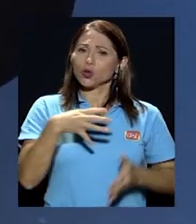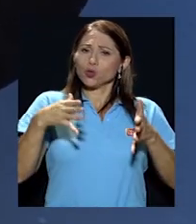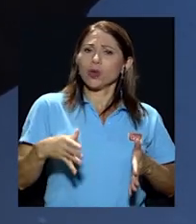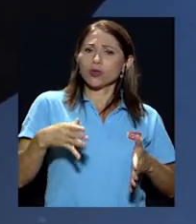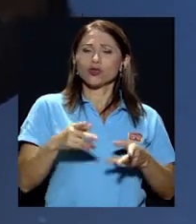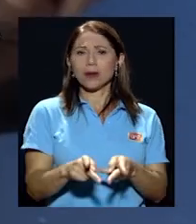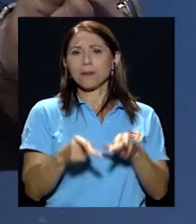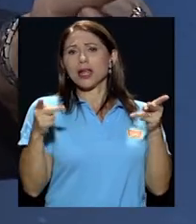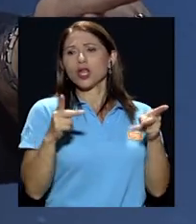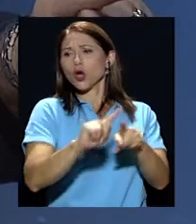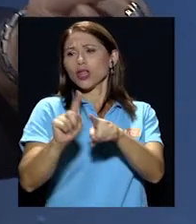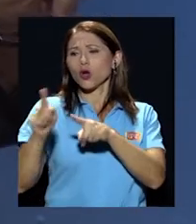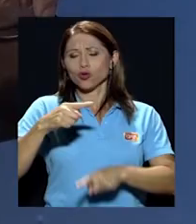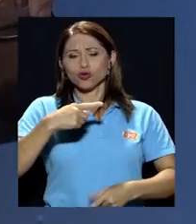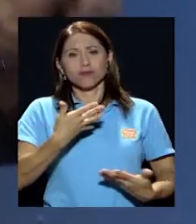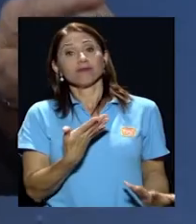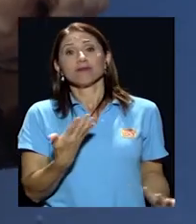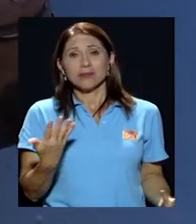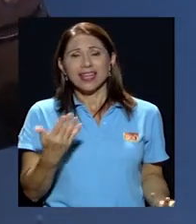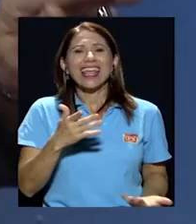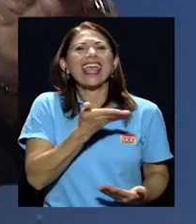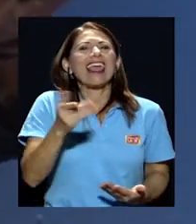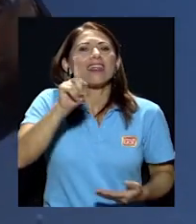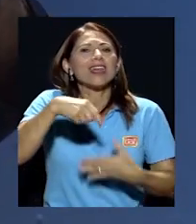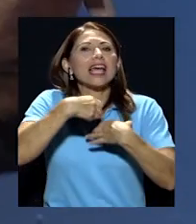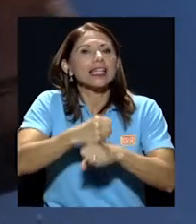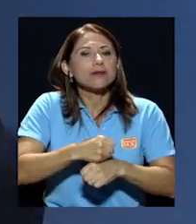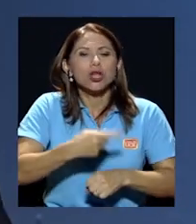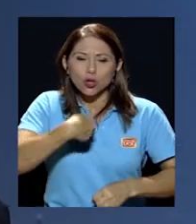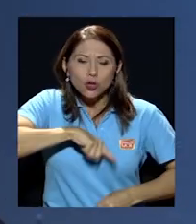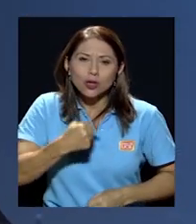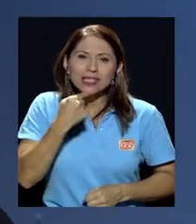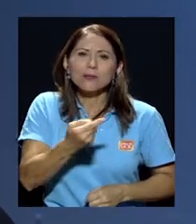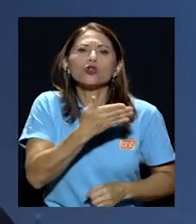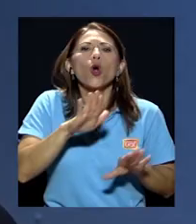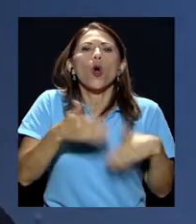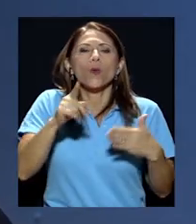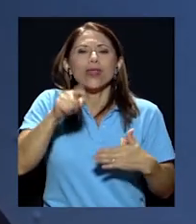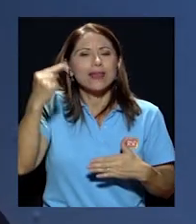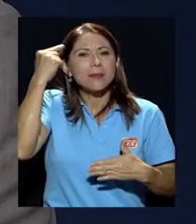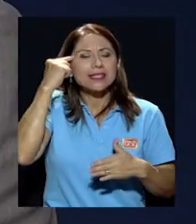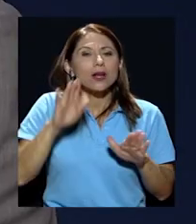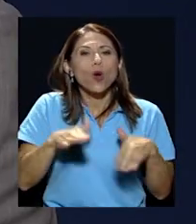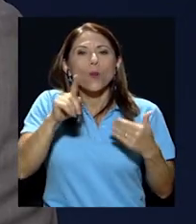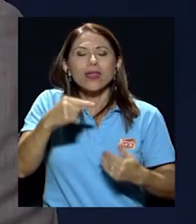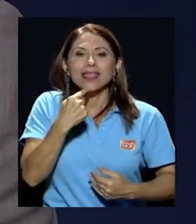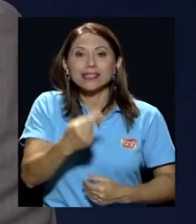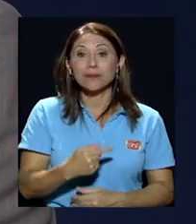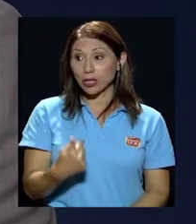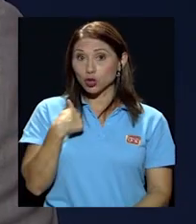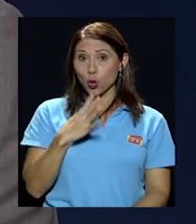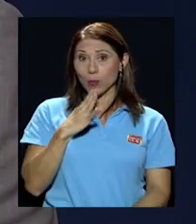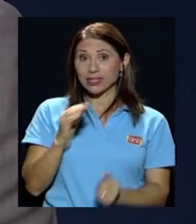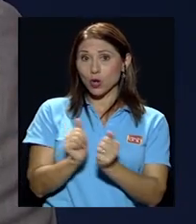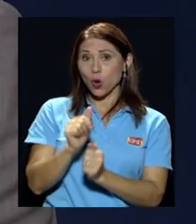o de los periódicos vamos a decir qué tienen que hacer cómo tienen que pensar y cómo tienen que decir yo conversé con Janina Zegnini